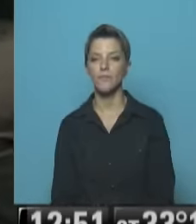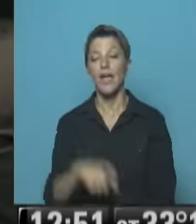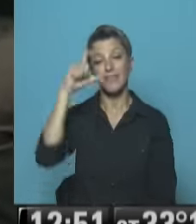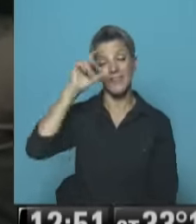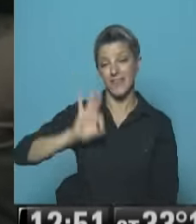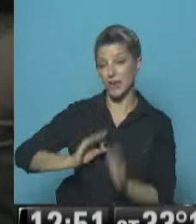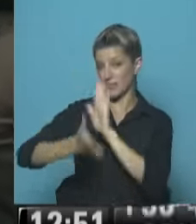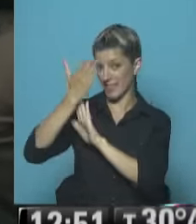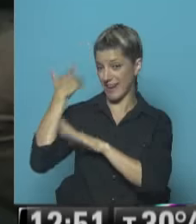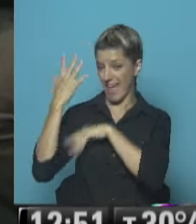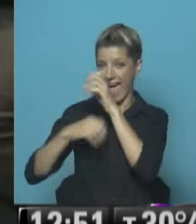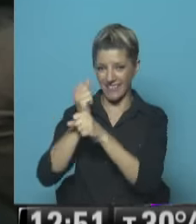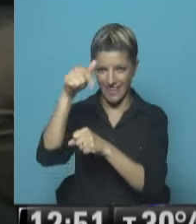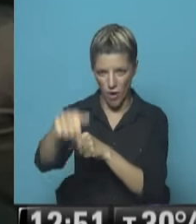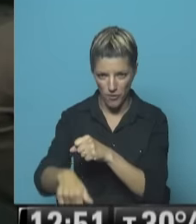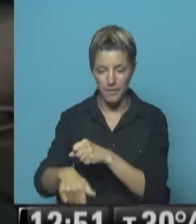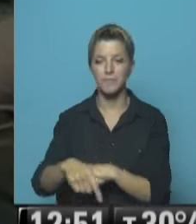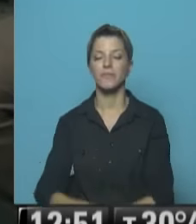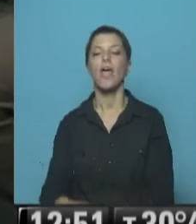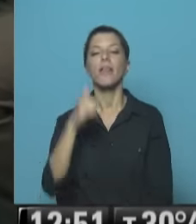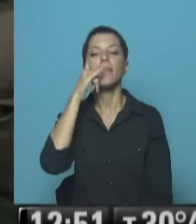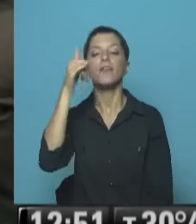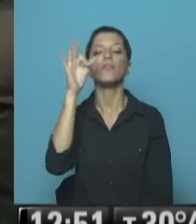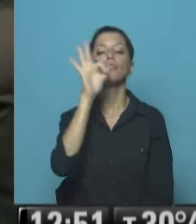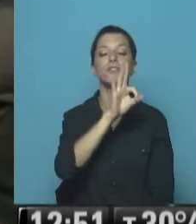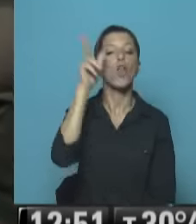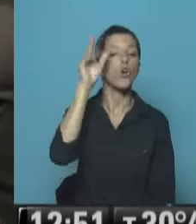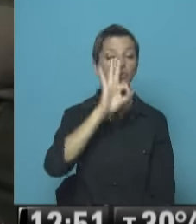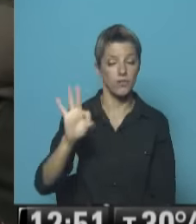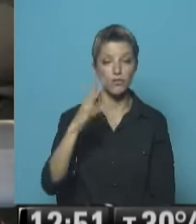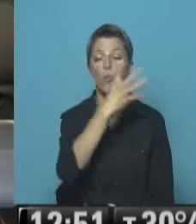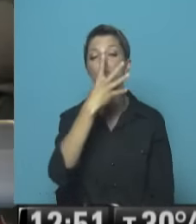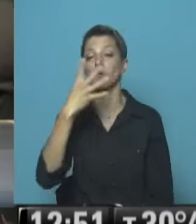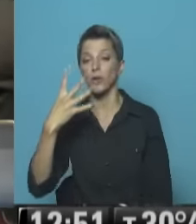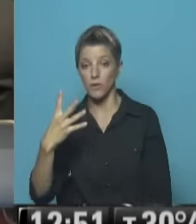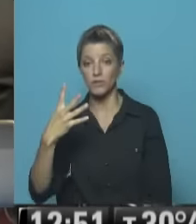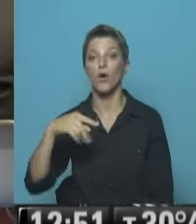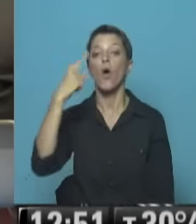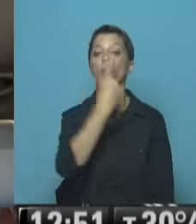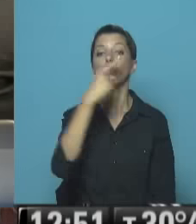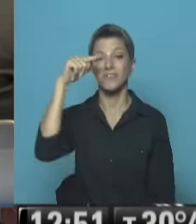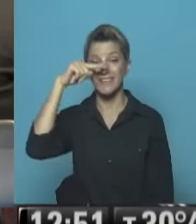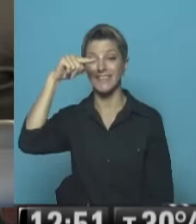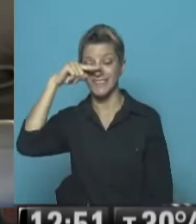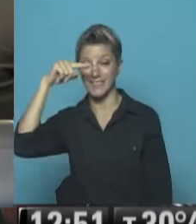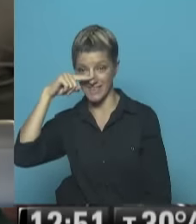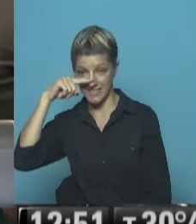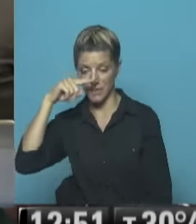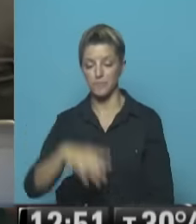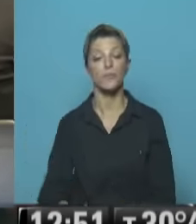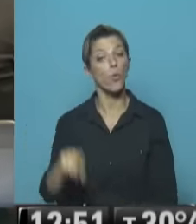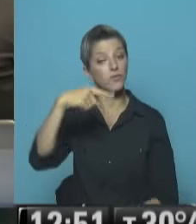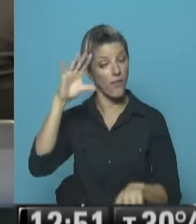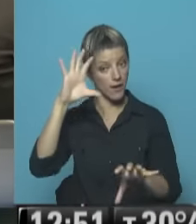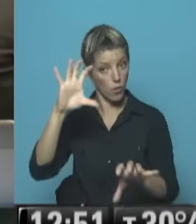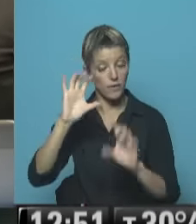0800-344-1777 Y 4535-0709 Los teléfonos Para comunicarse con nosotros Recuerden